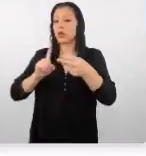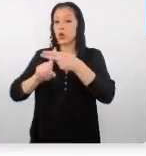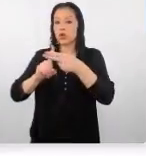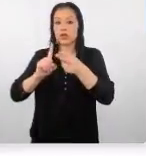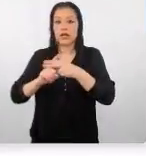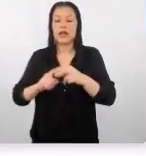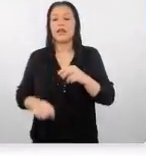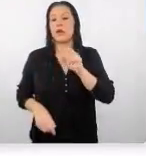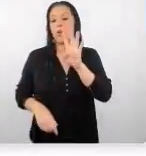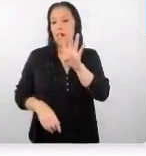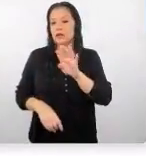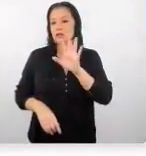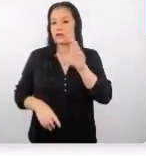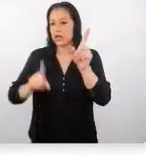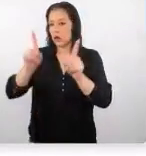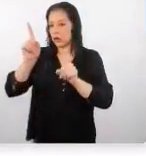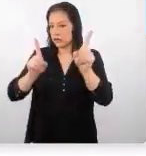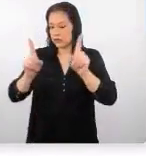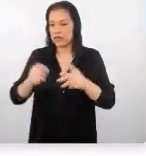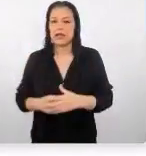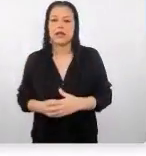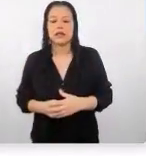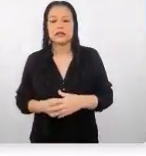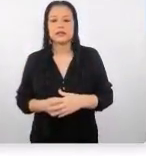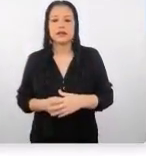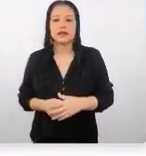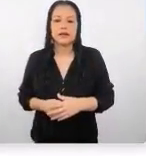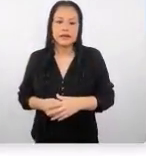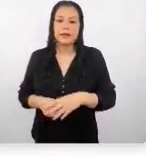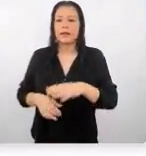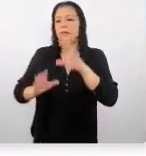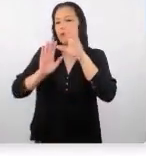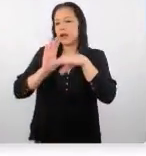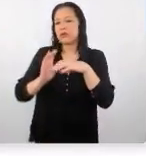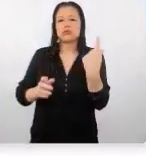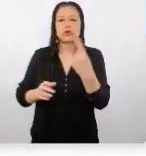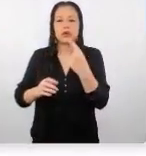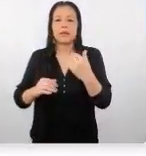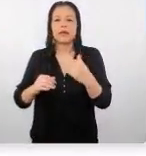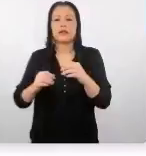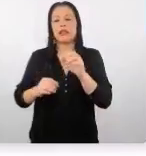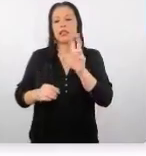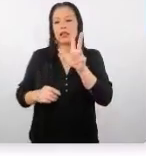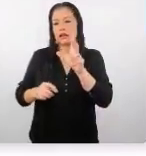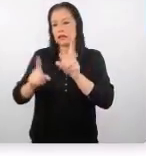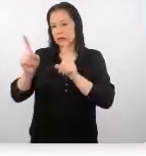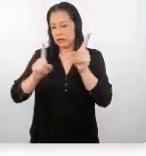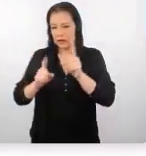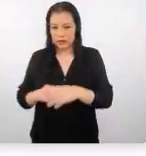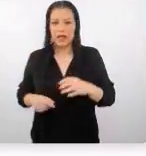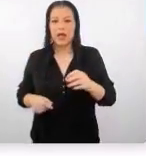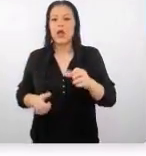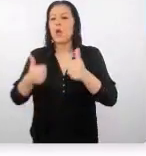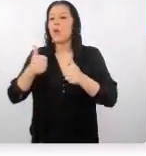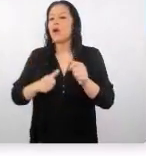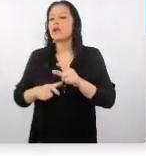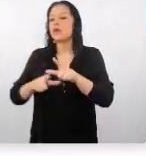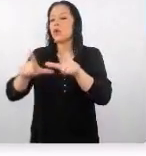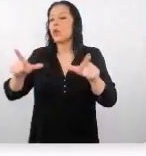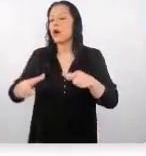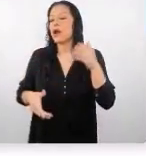de cuatro o cinco estrellas, en menor medida de tres estrellas y los lugares que más visitan, principalmente